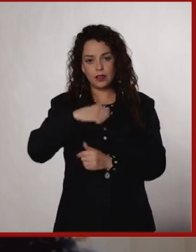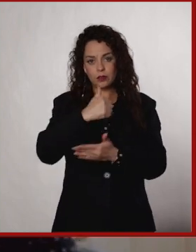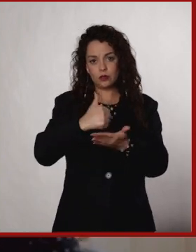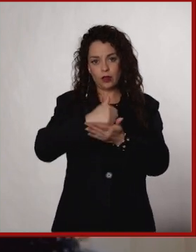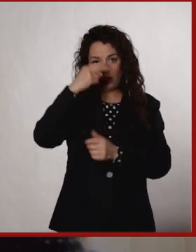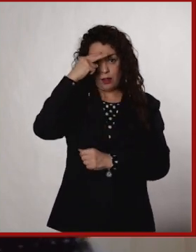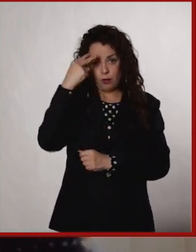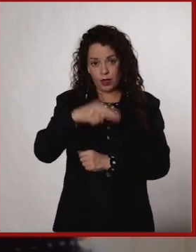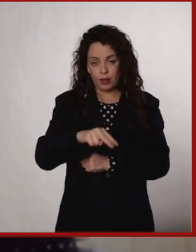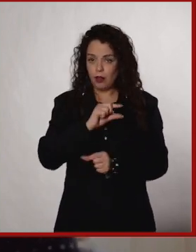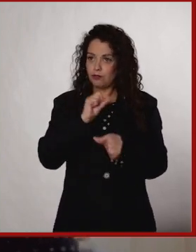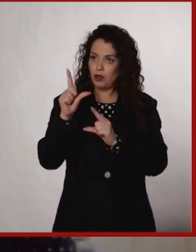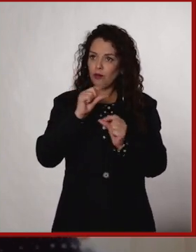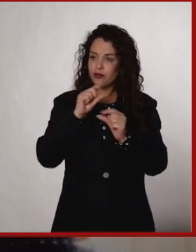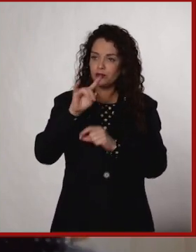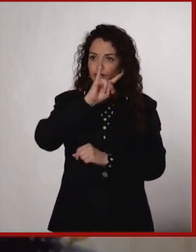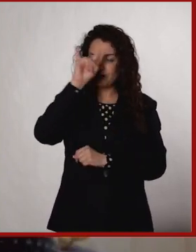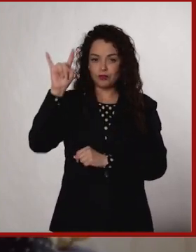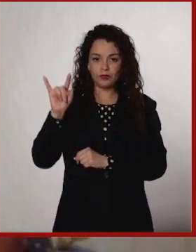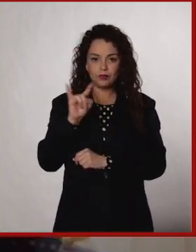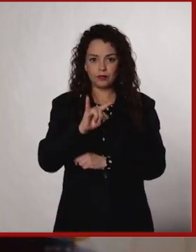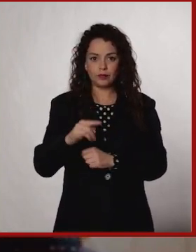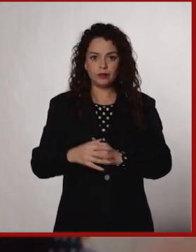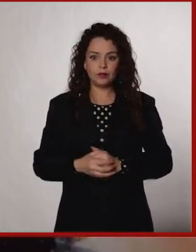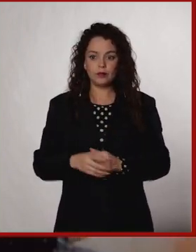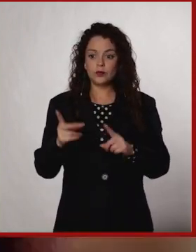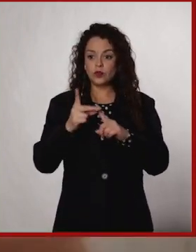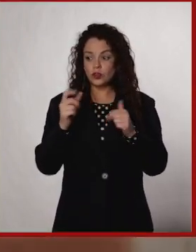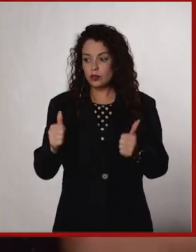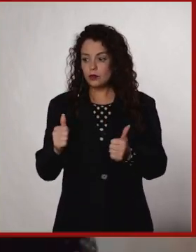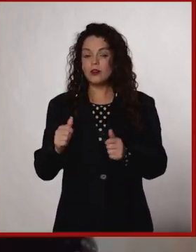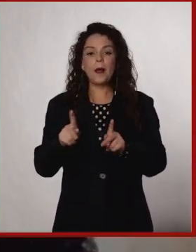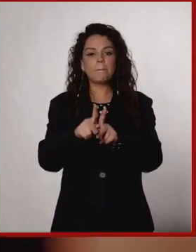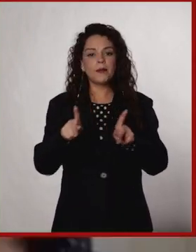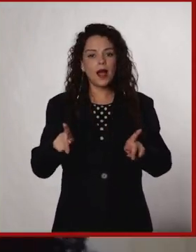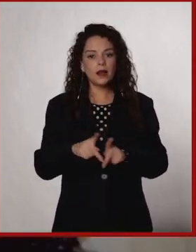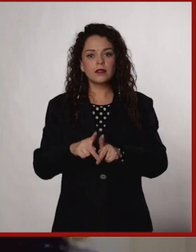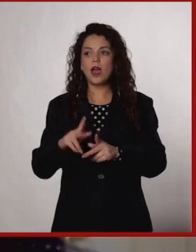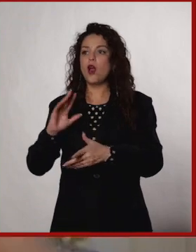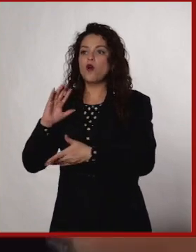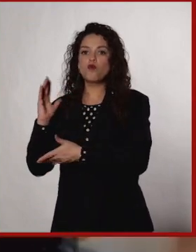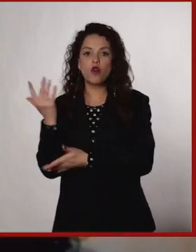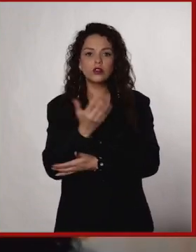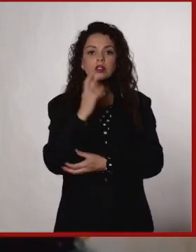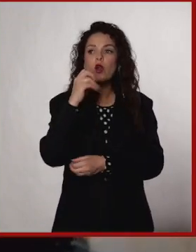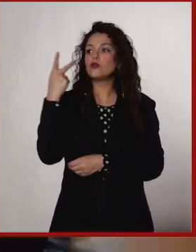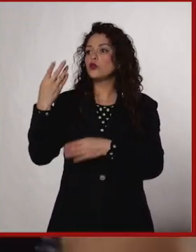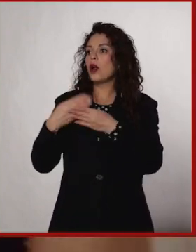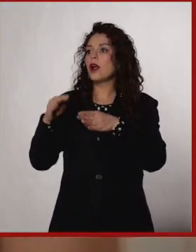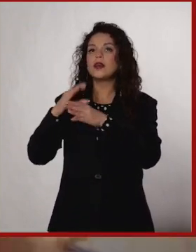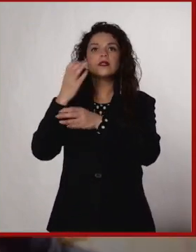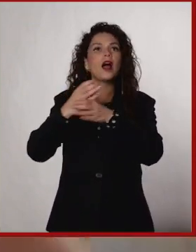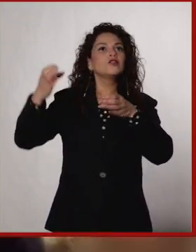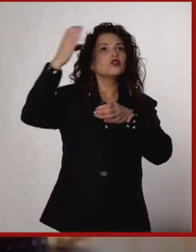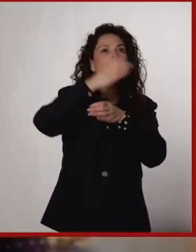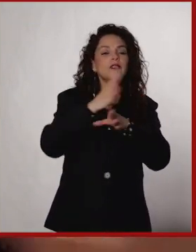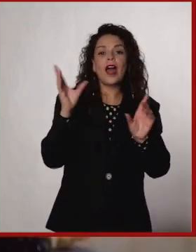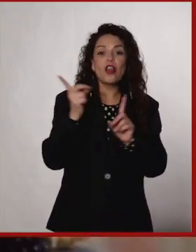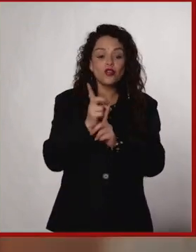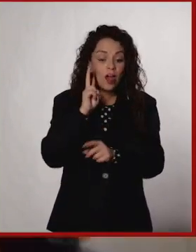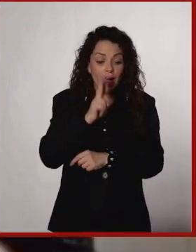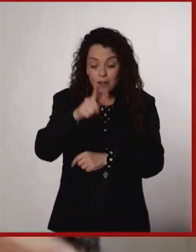plantas en la Ciudad de México. Guay. gente capta en los bosques o en los parques o en sus esoteas o donde